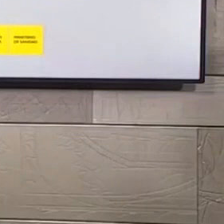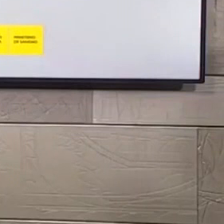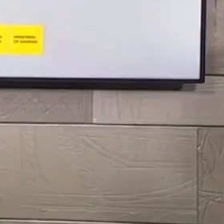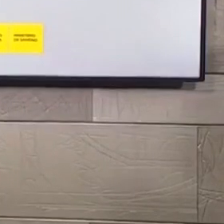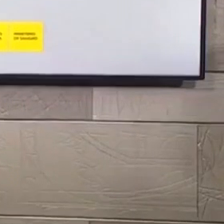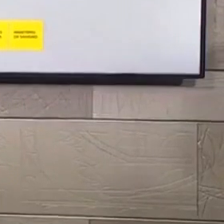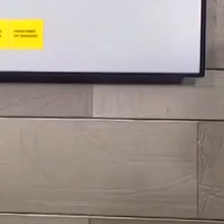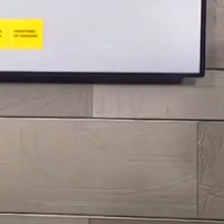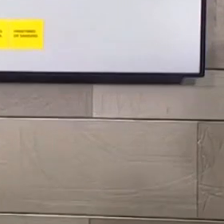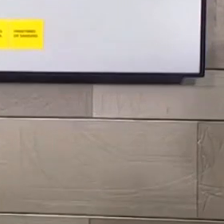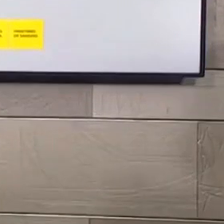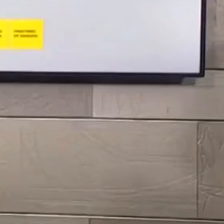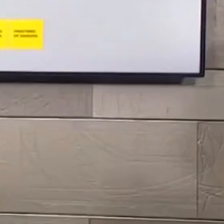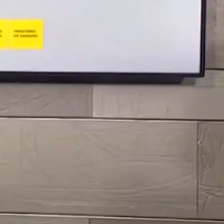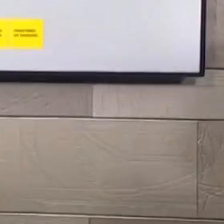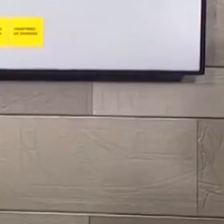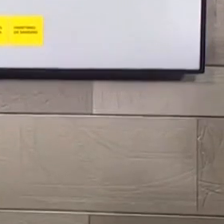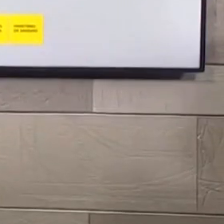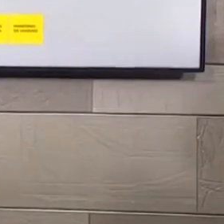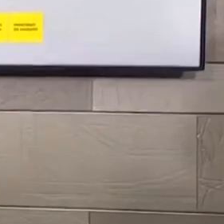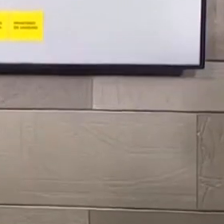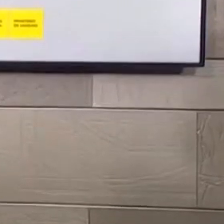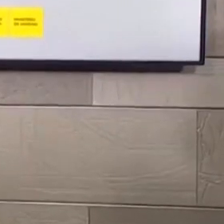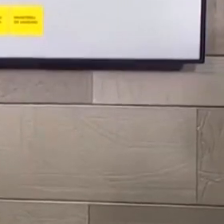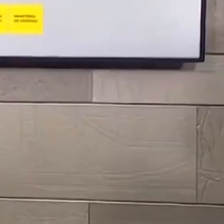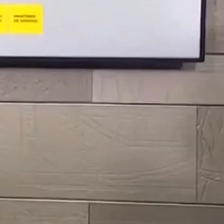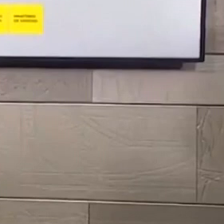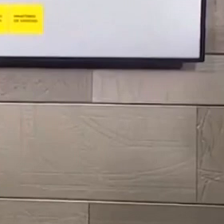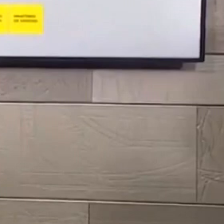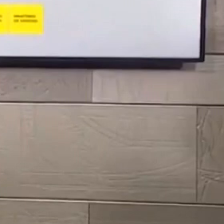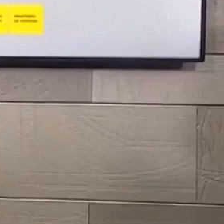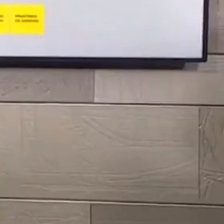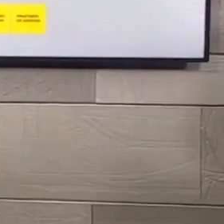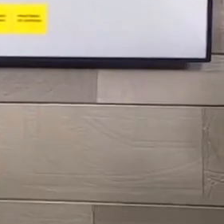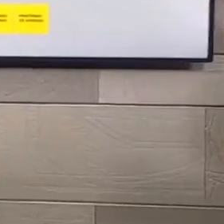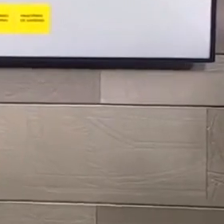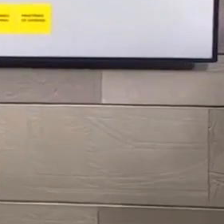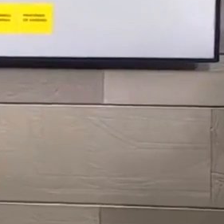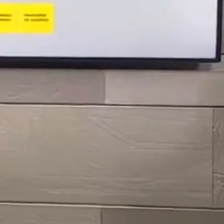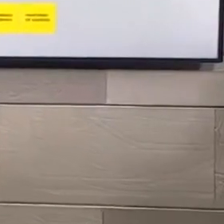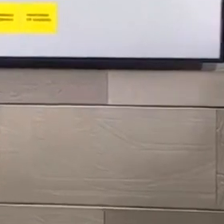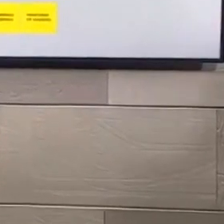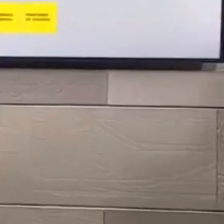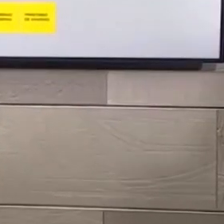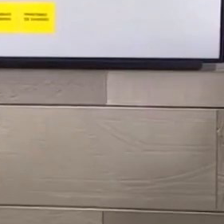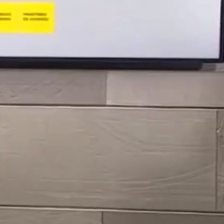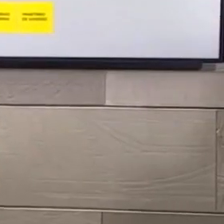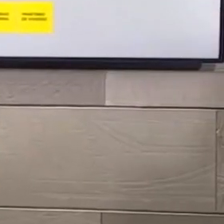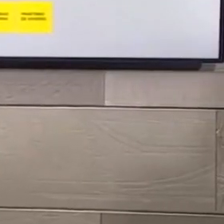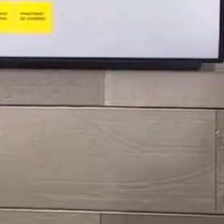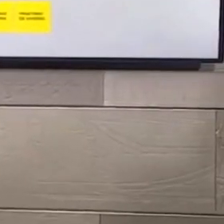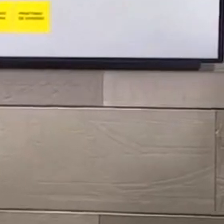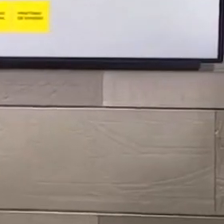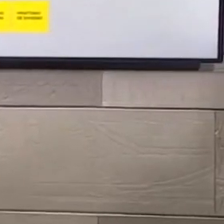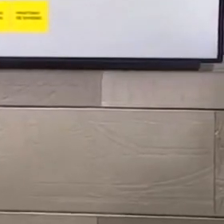La policía y la Guardia Civil anuncia tolerancia cero y recuerda que vigilan por tierra, mar y aire. La preocupación por la